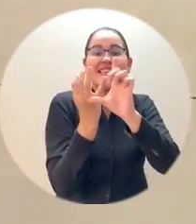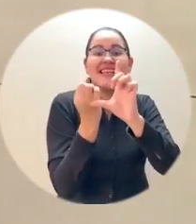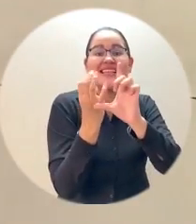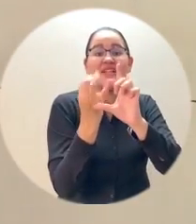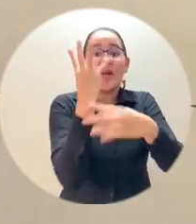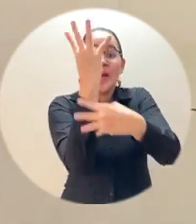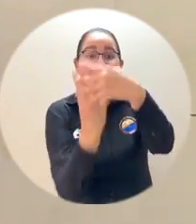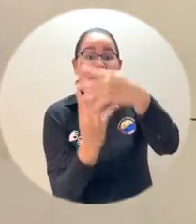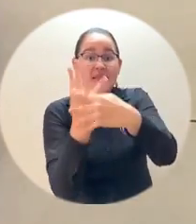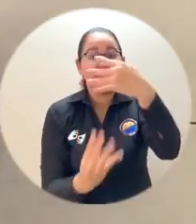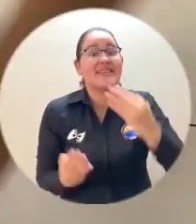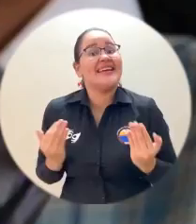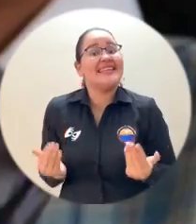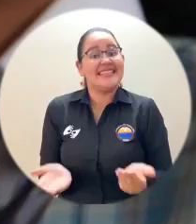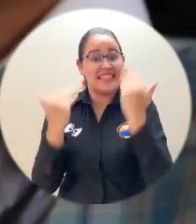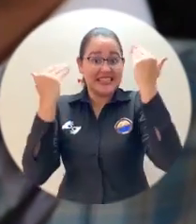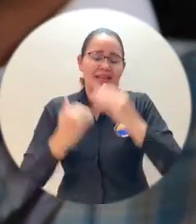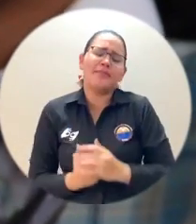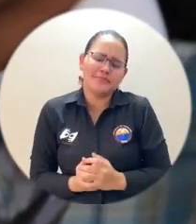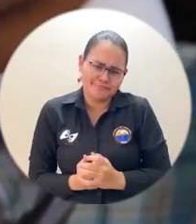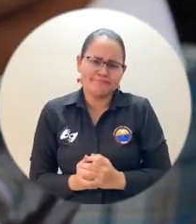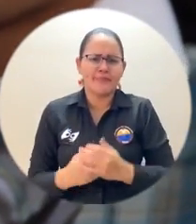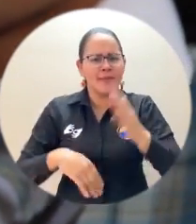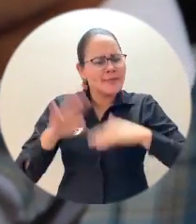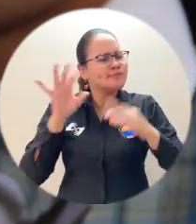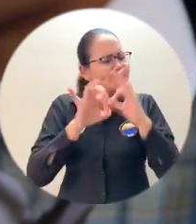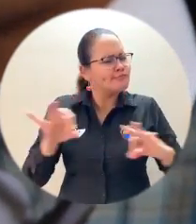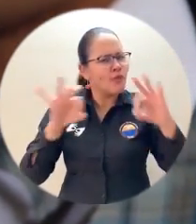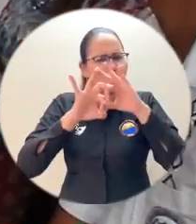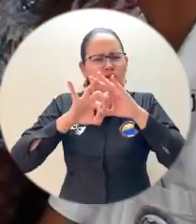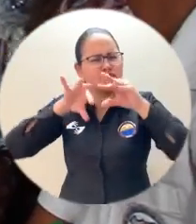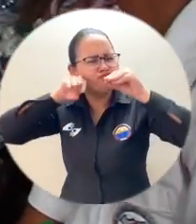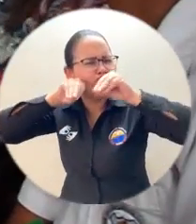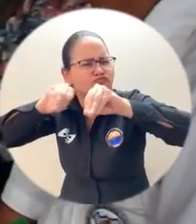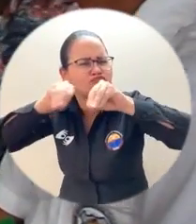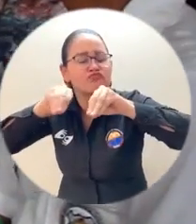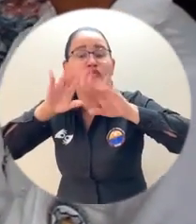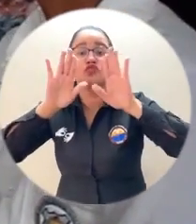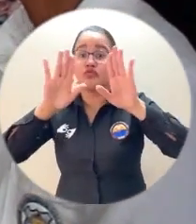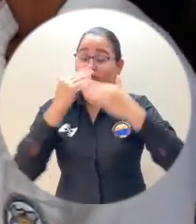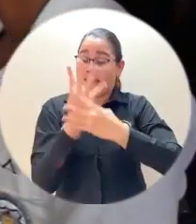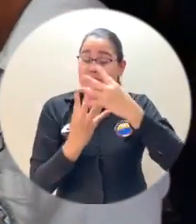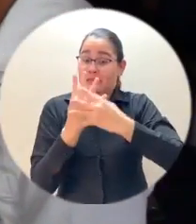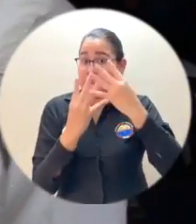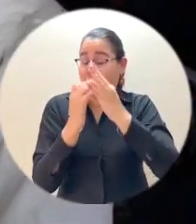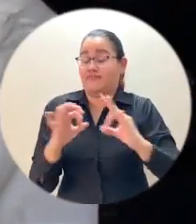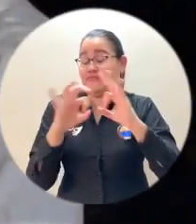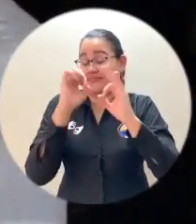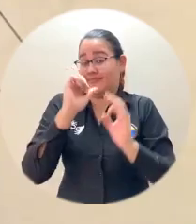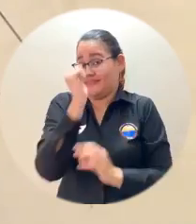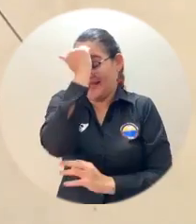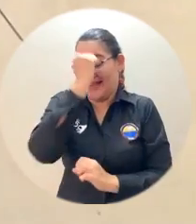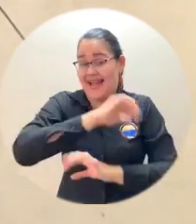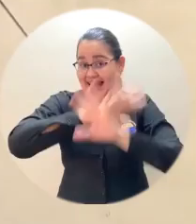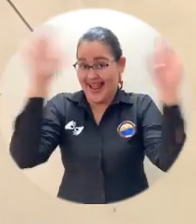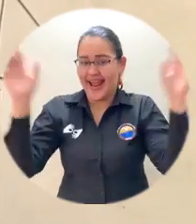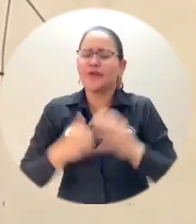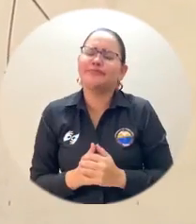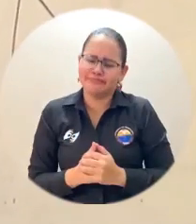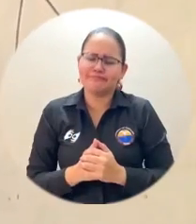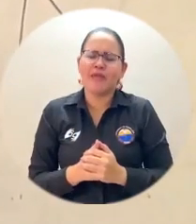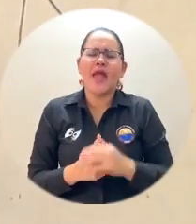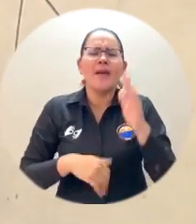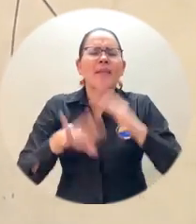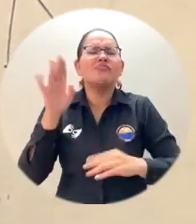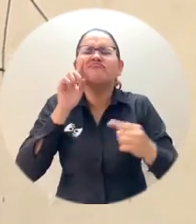de formación que tenía la región y por qué no ha sido el país en la formación de docentes en esta importante área. Pretende impactar de manera positiva la